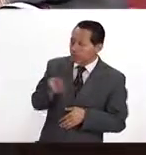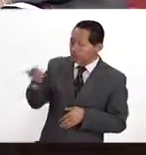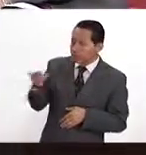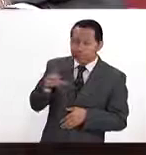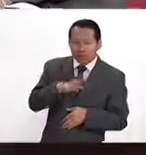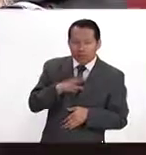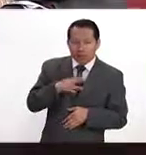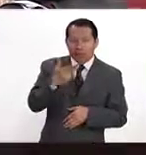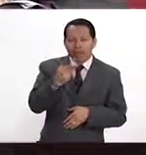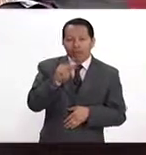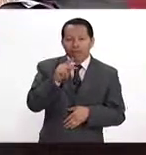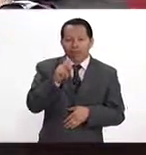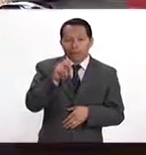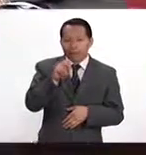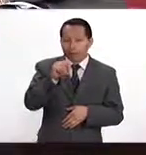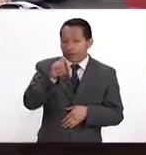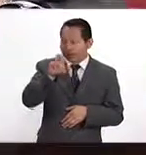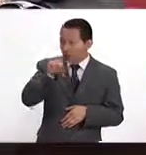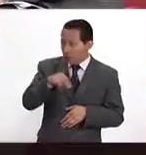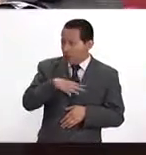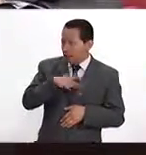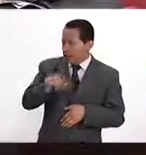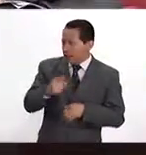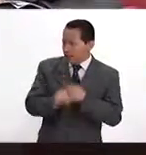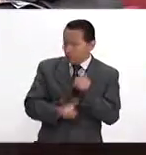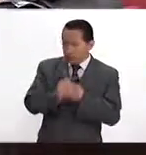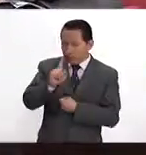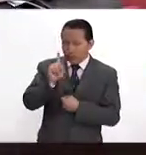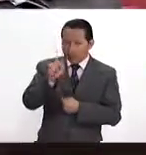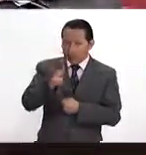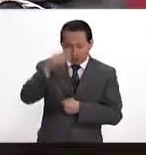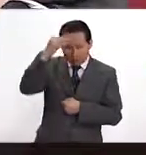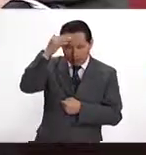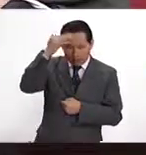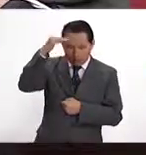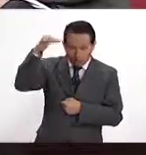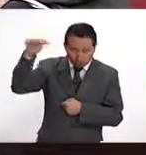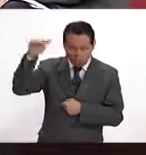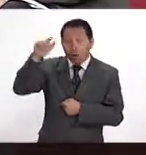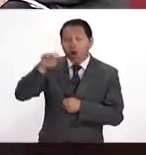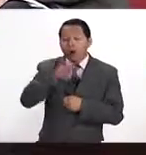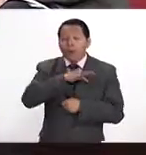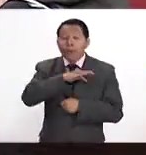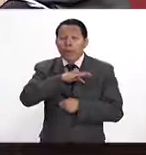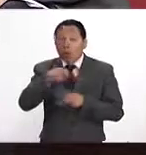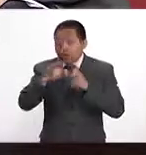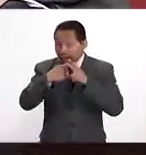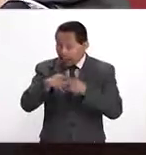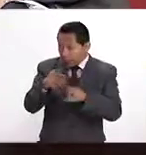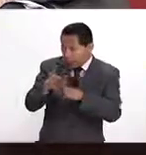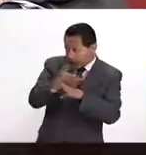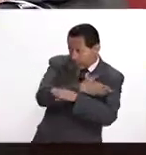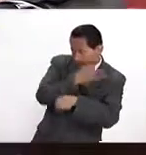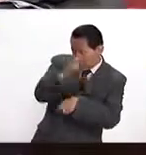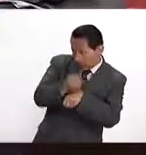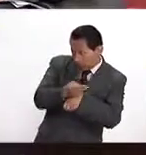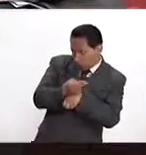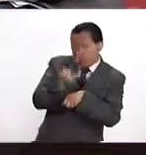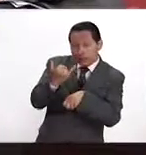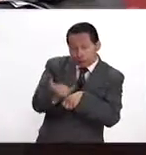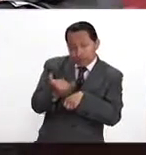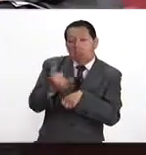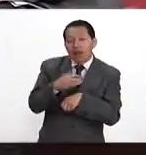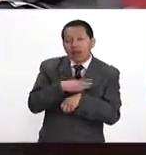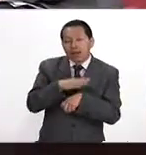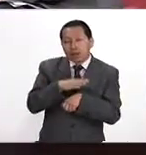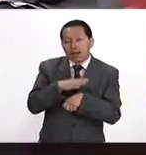hipertensión es un problema o muchos lo relacionamos con problemas de gente muy adulta. ¿Puede empezar en etapas muy tempranas y también el